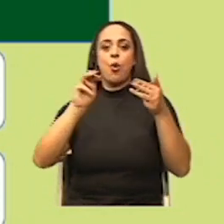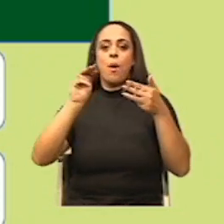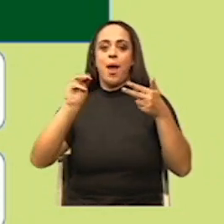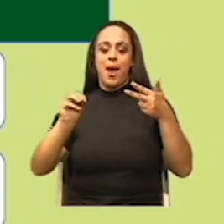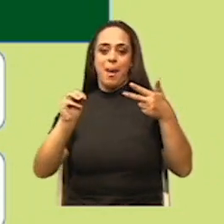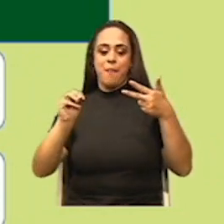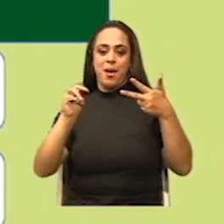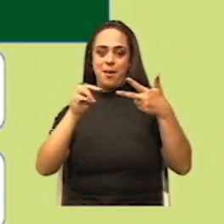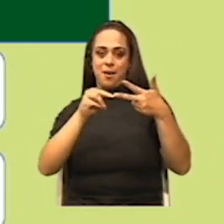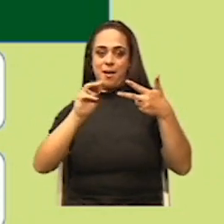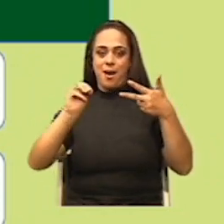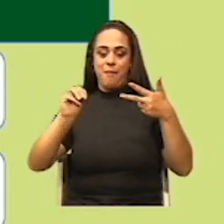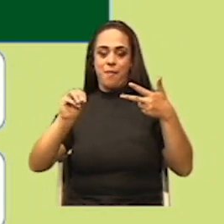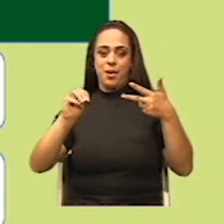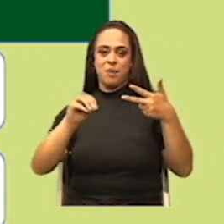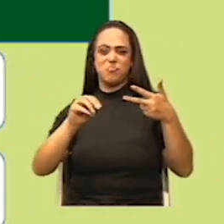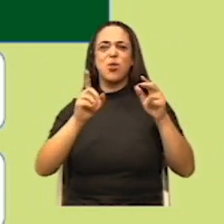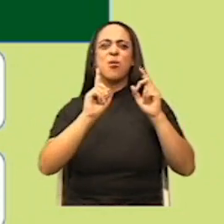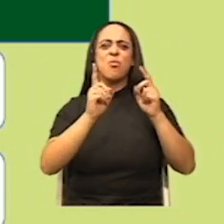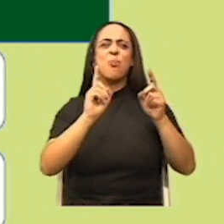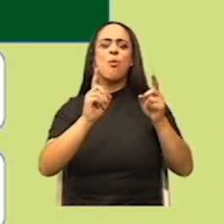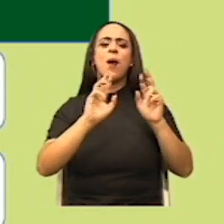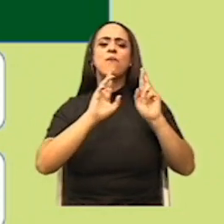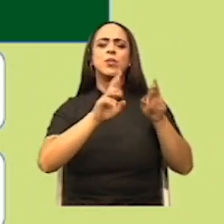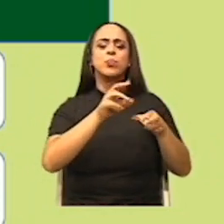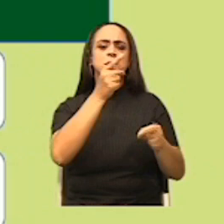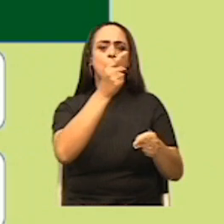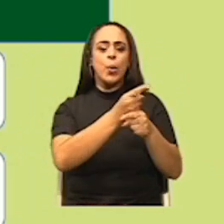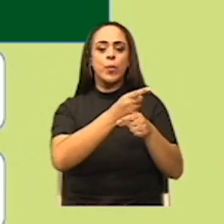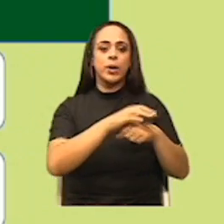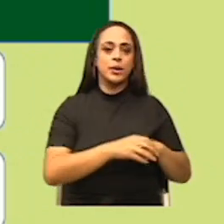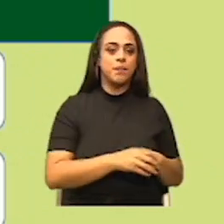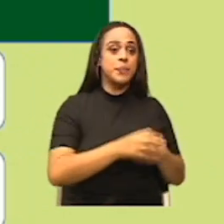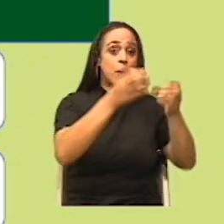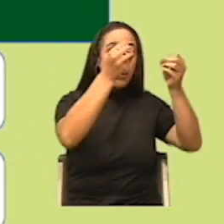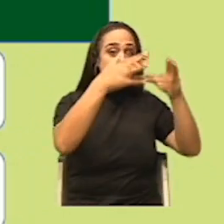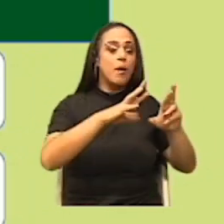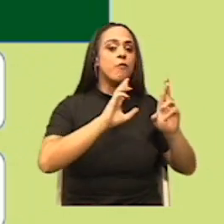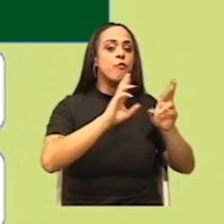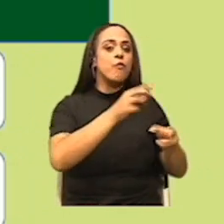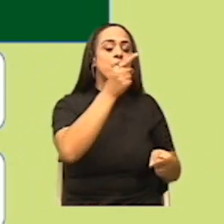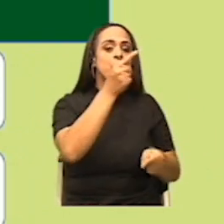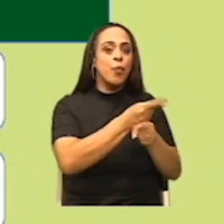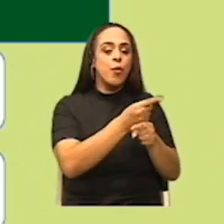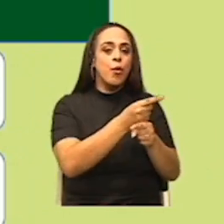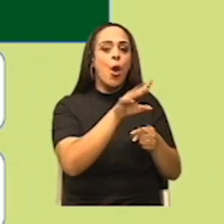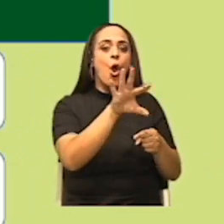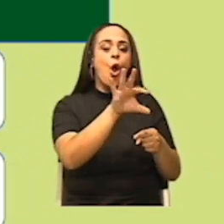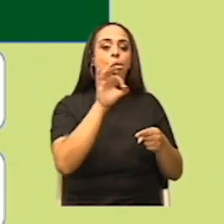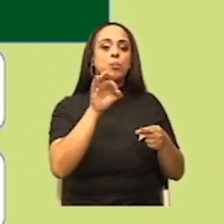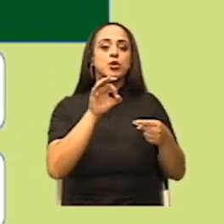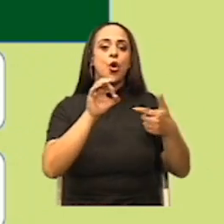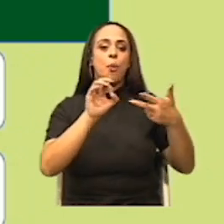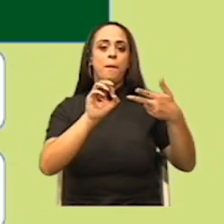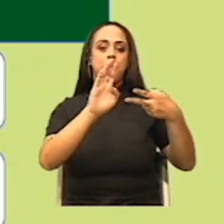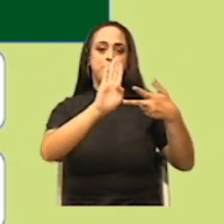Escuchemos cuál es la respuesta correcta. Profe, la respuesta correcta es la opción B.